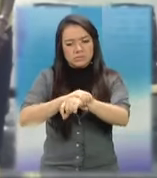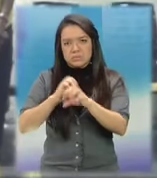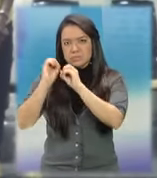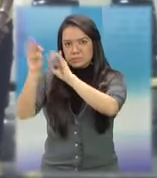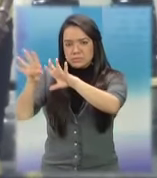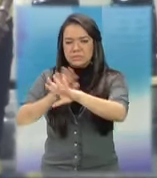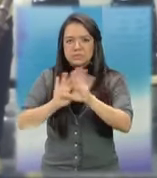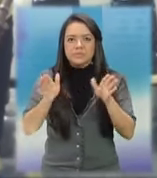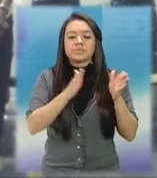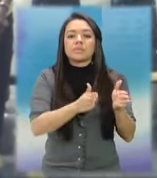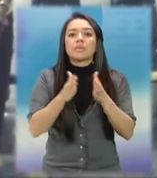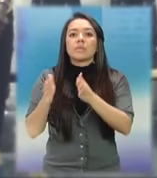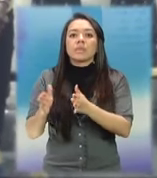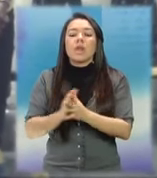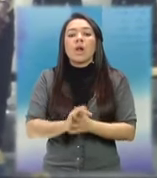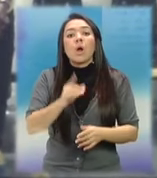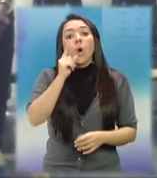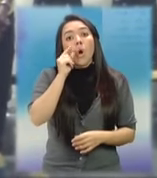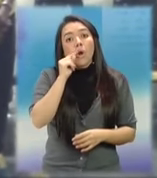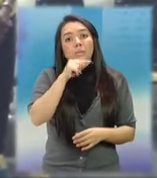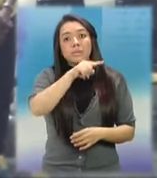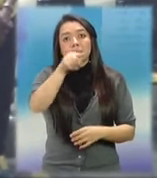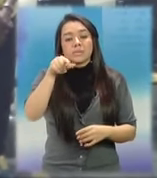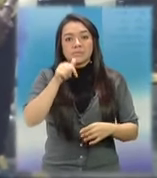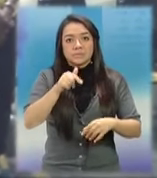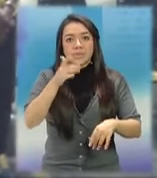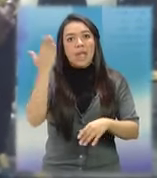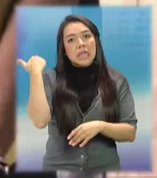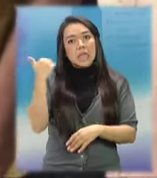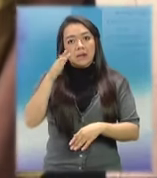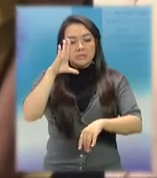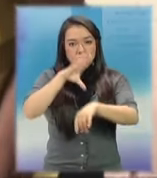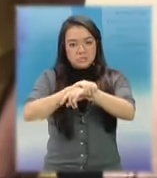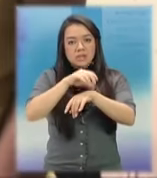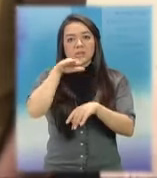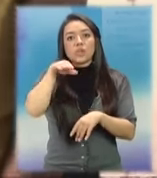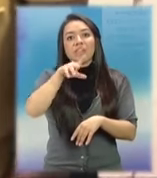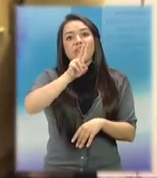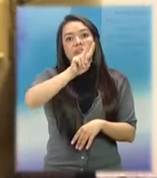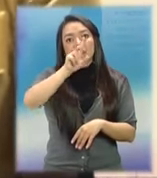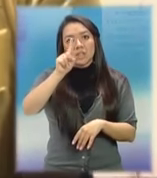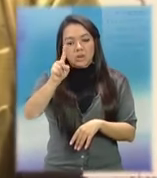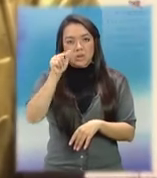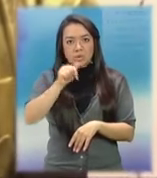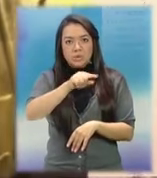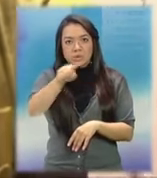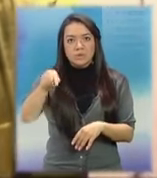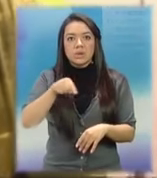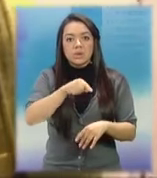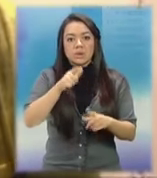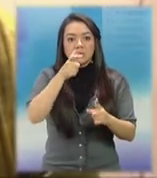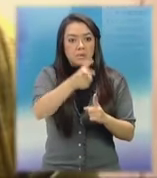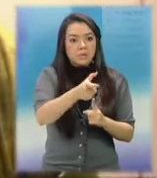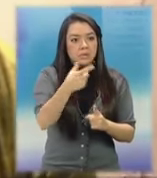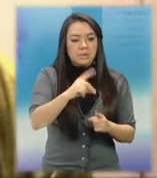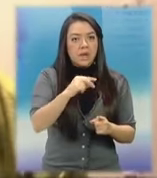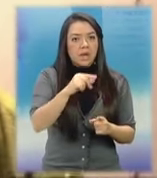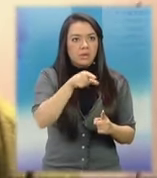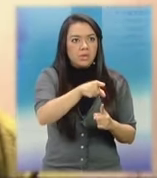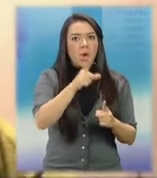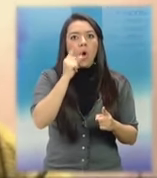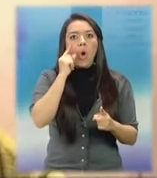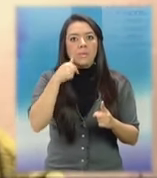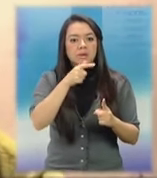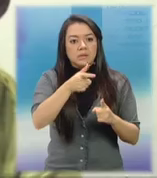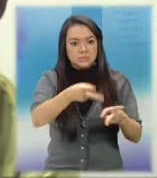Daniel León Chacaj fue arrestado ayer en el asentamiento La Joya, Zona 21, minutos después de haber asaltado a una mujer de 38 años,